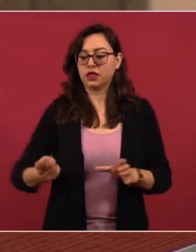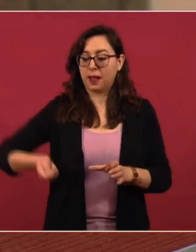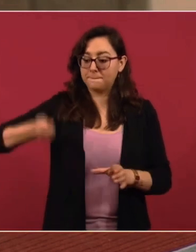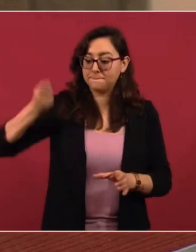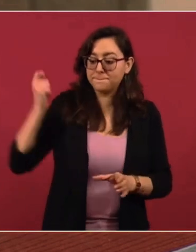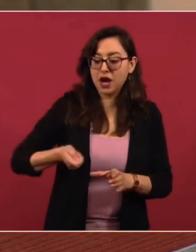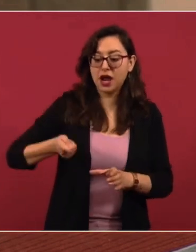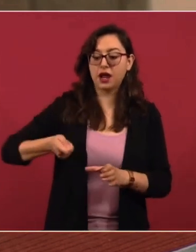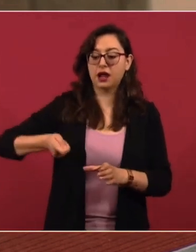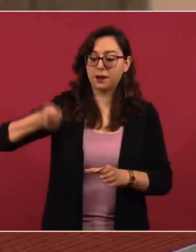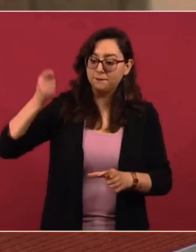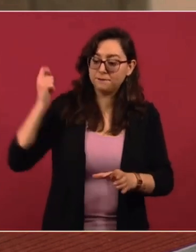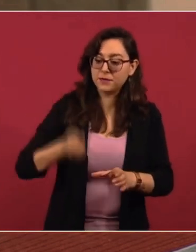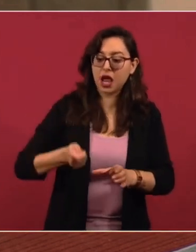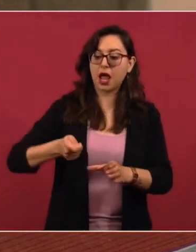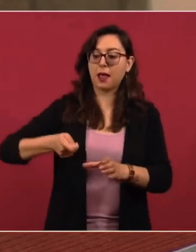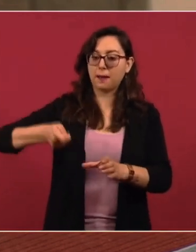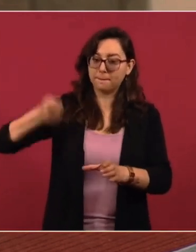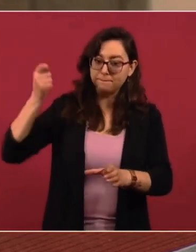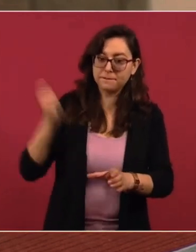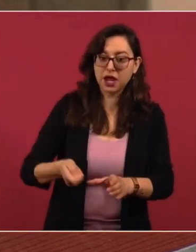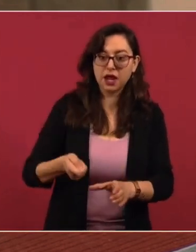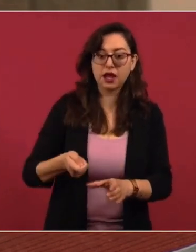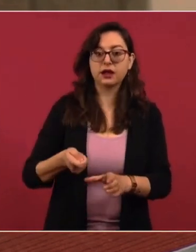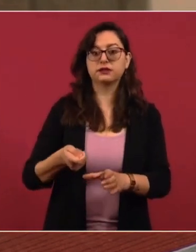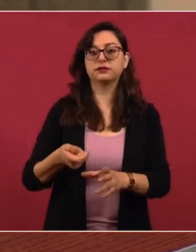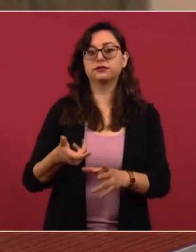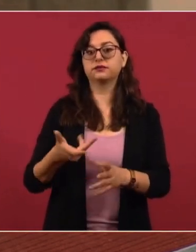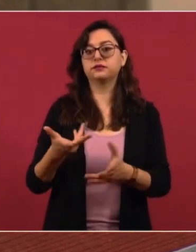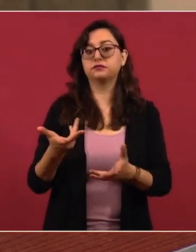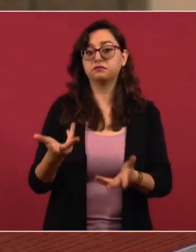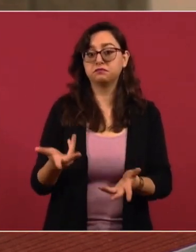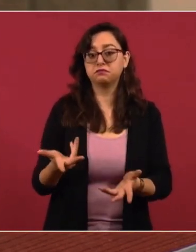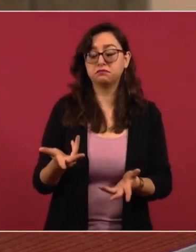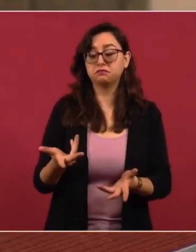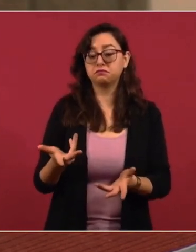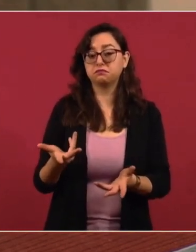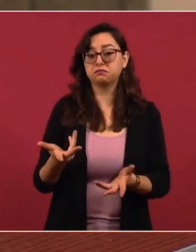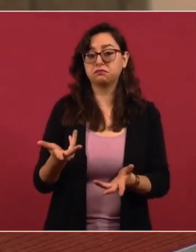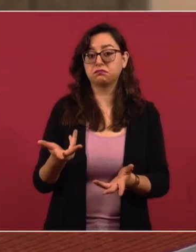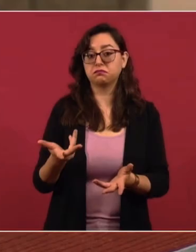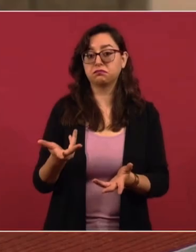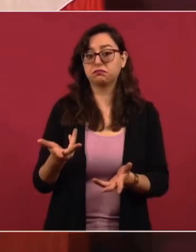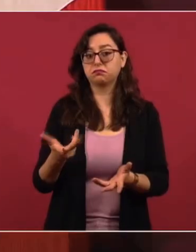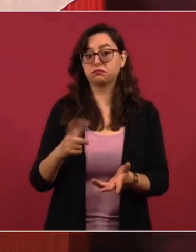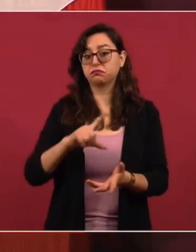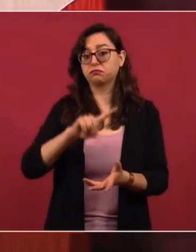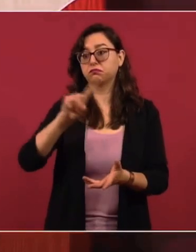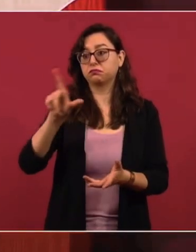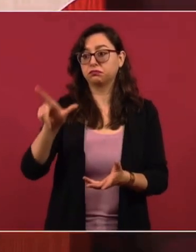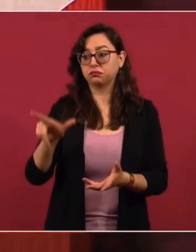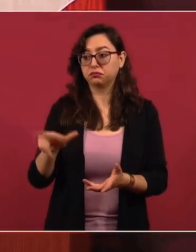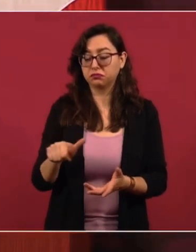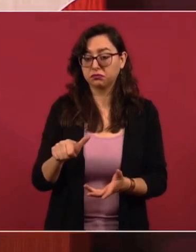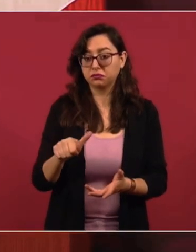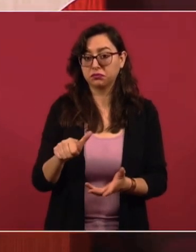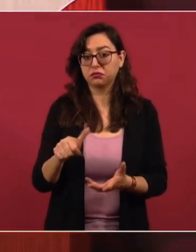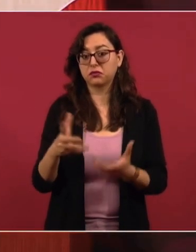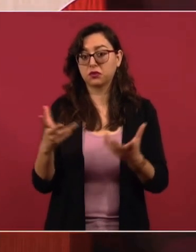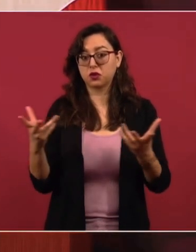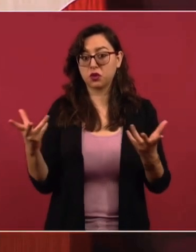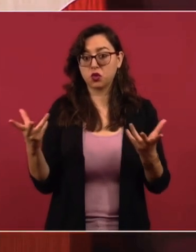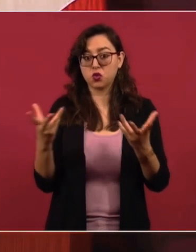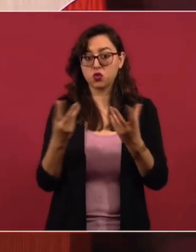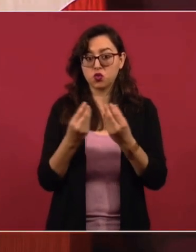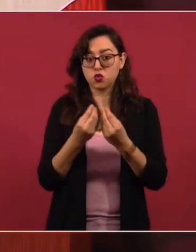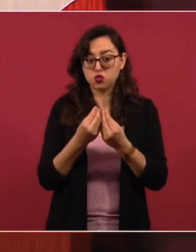en las acciones colectivas difusas, ahí es